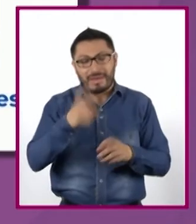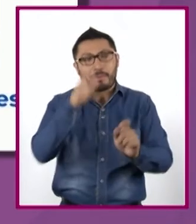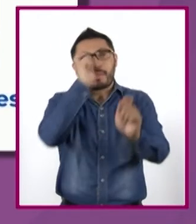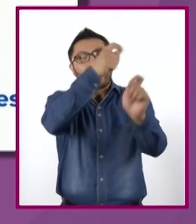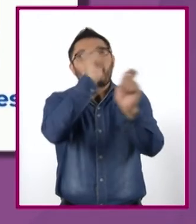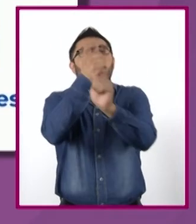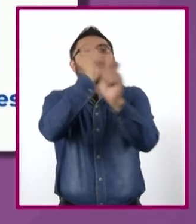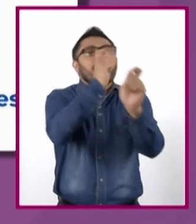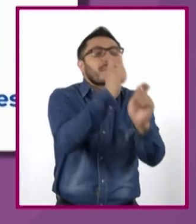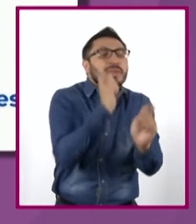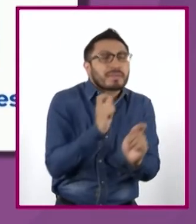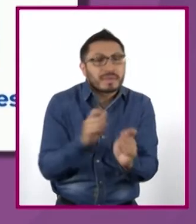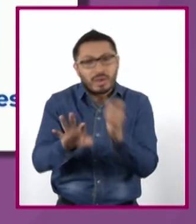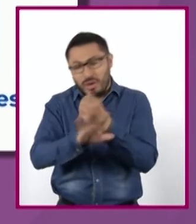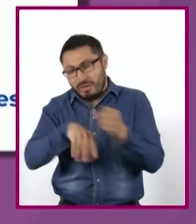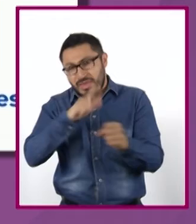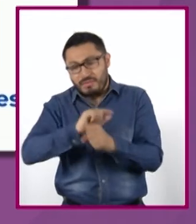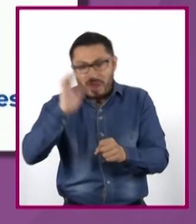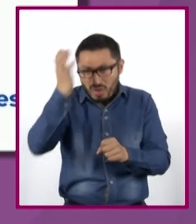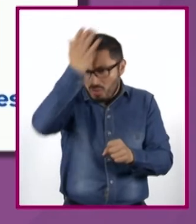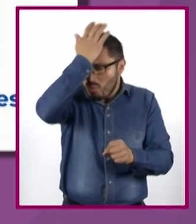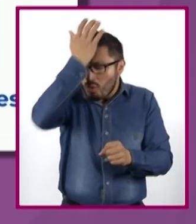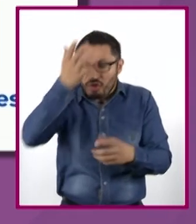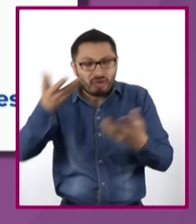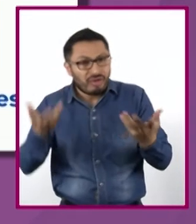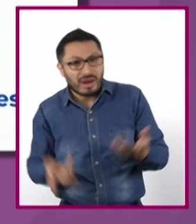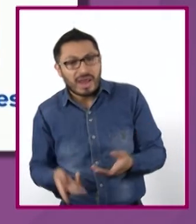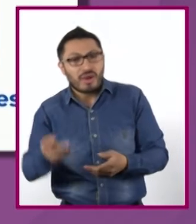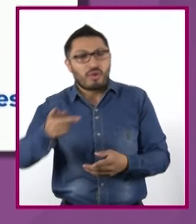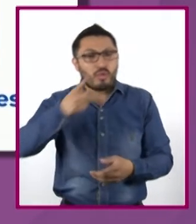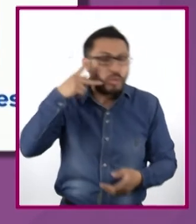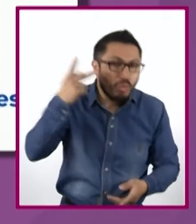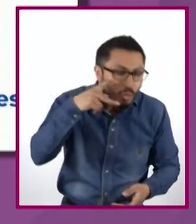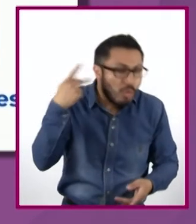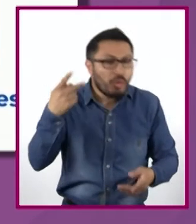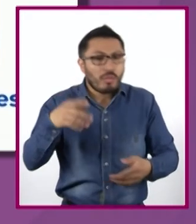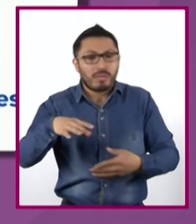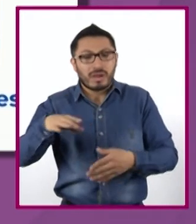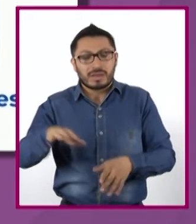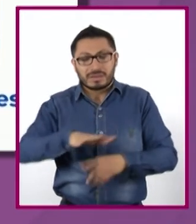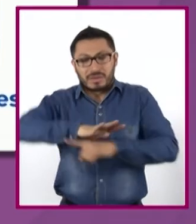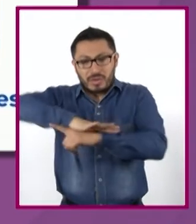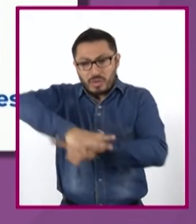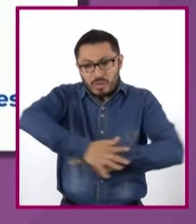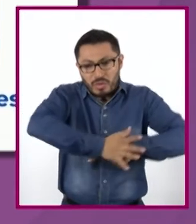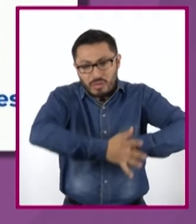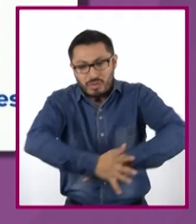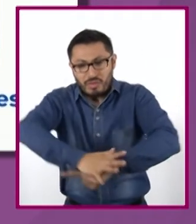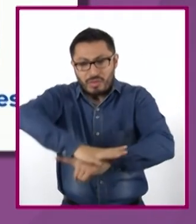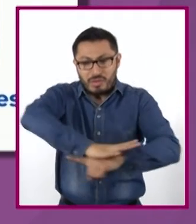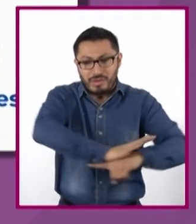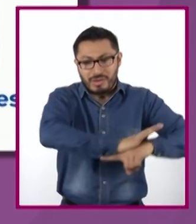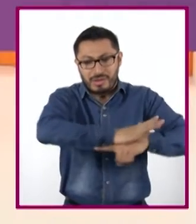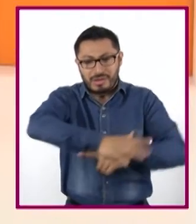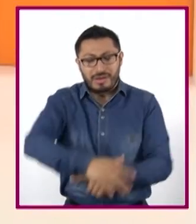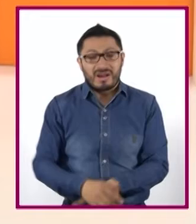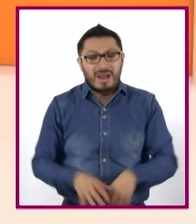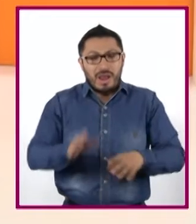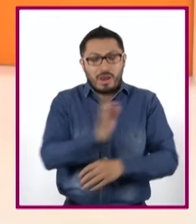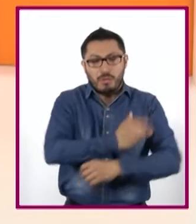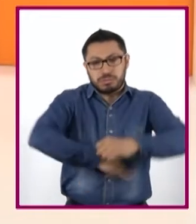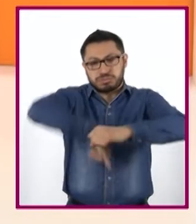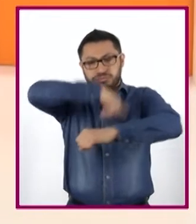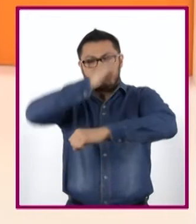con animales como borregos y marrones, pumas, mantarrayas, ballenas o leones marinos.